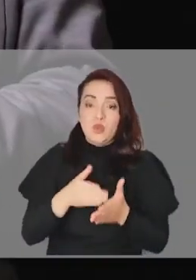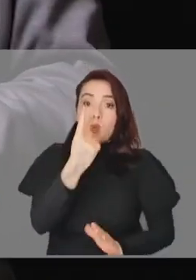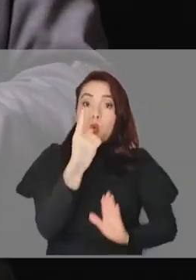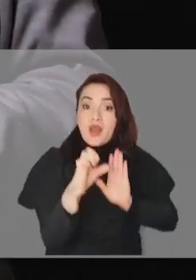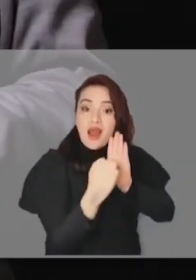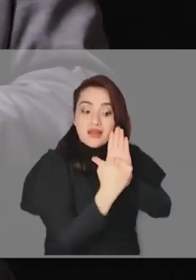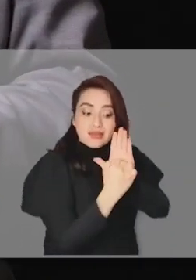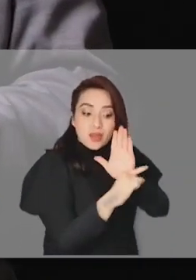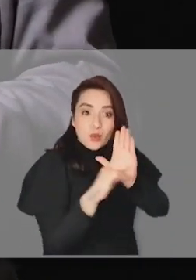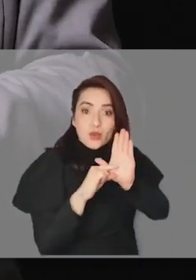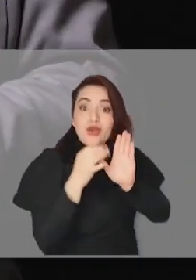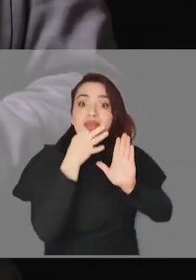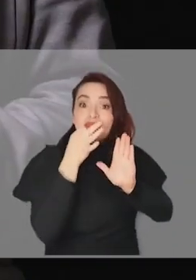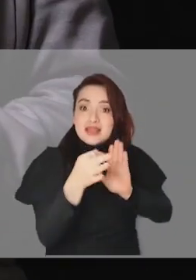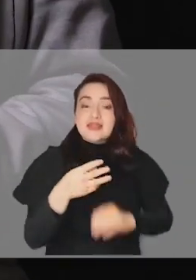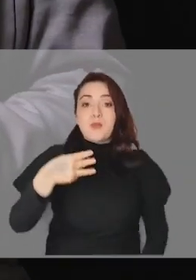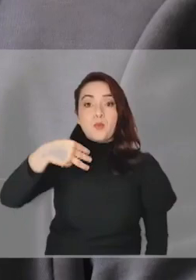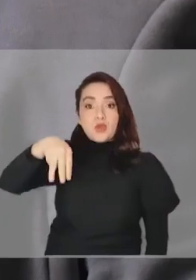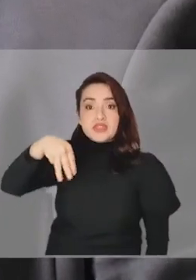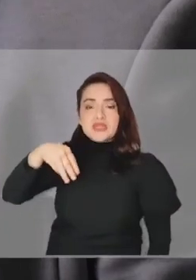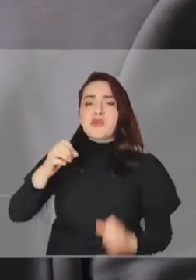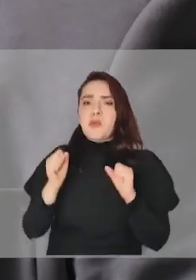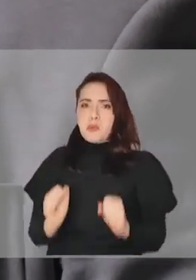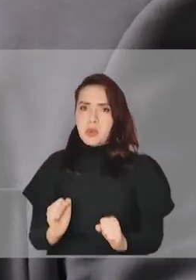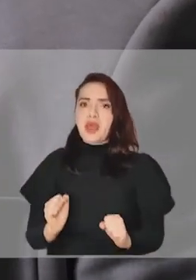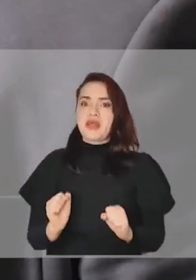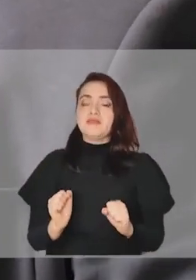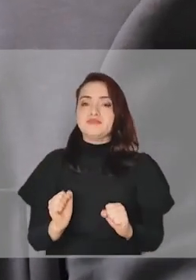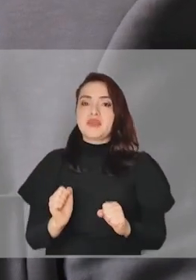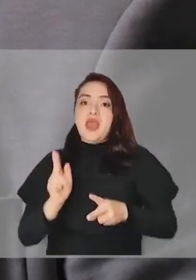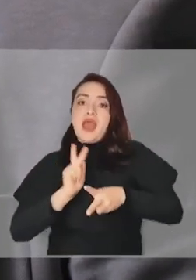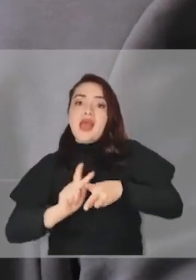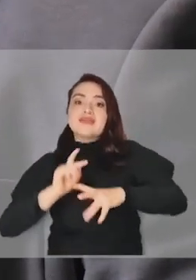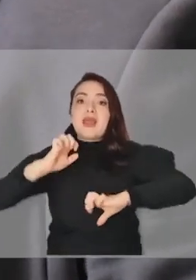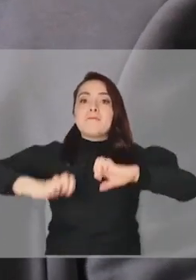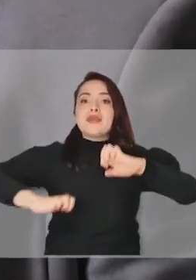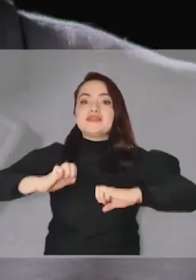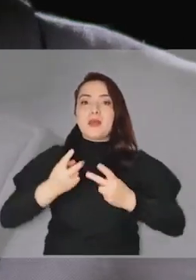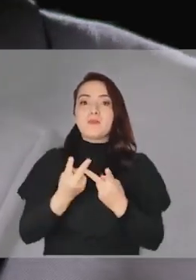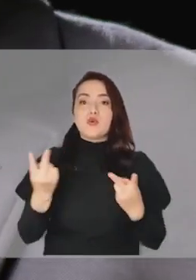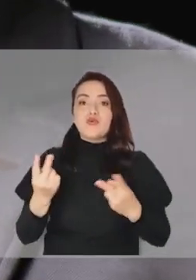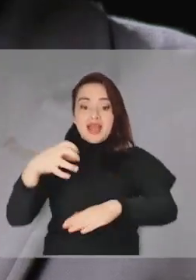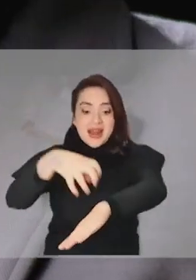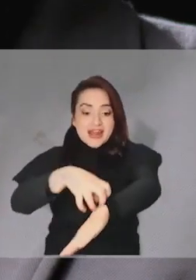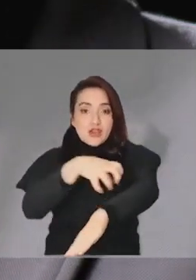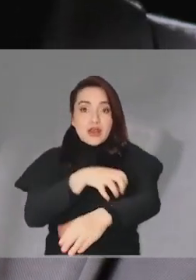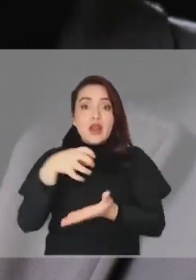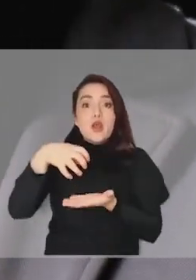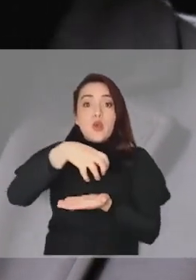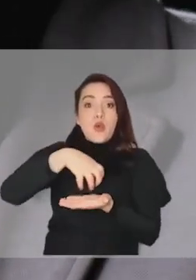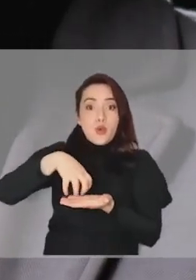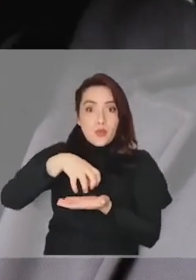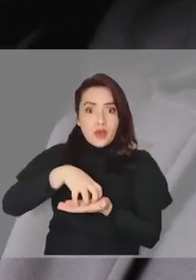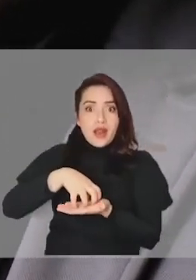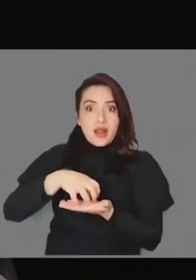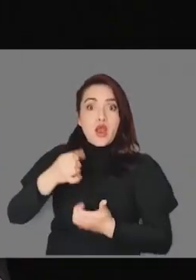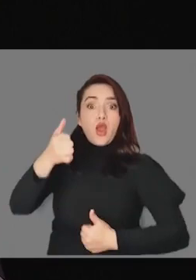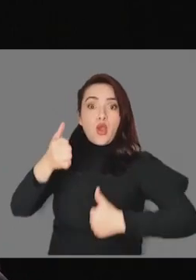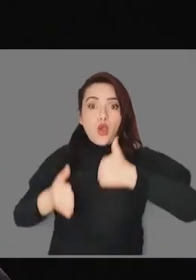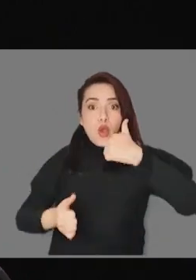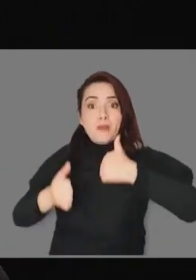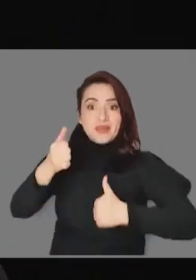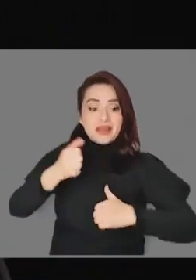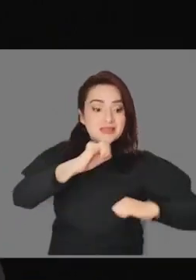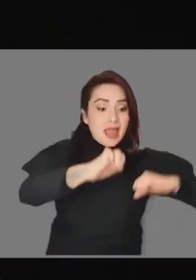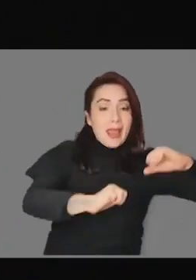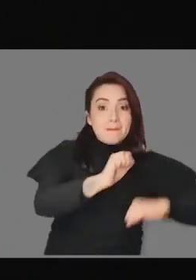una de las partes de estos artículos dice que los municipios podrán desarrollar empresas públicas, regionales y comunales, las